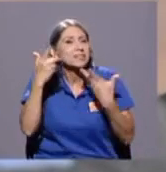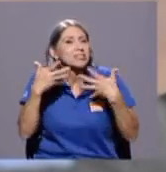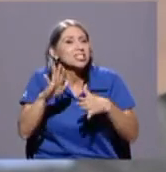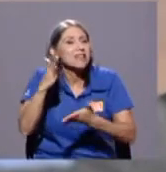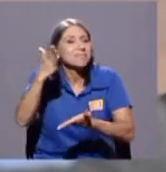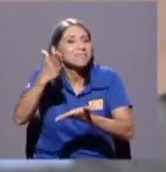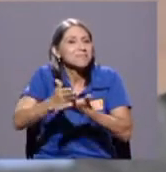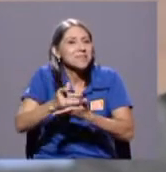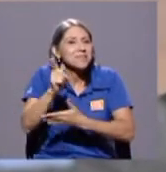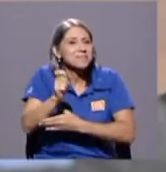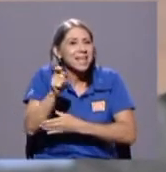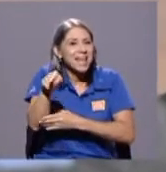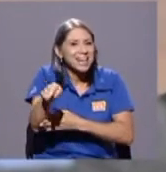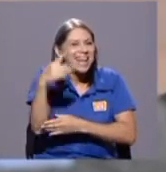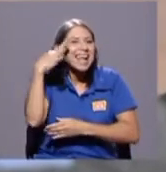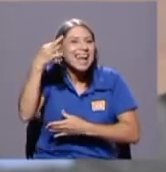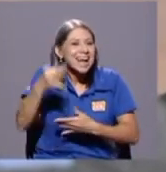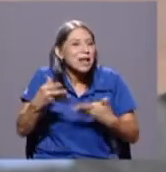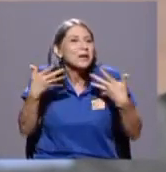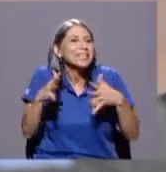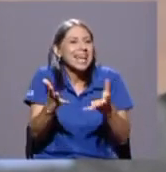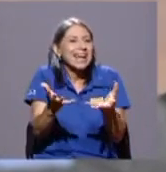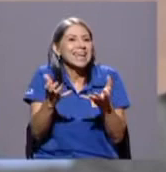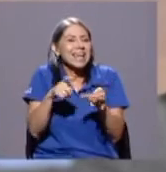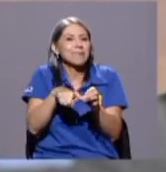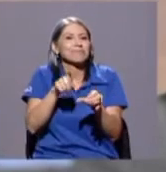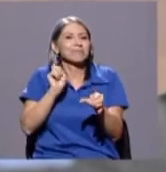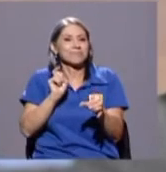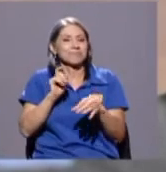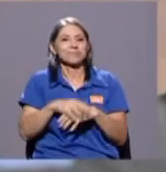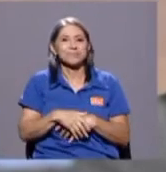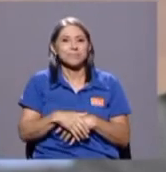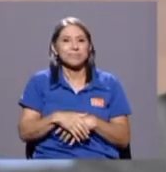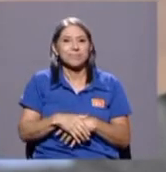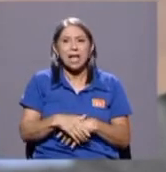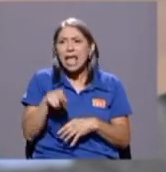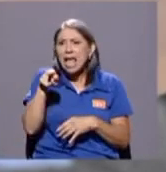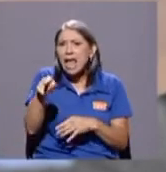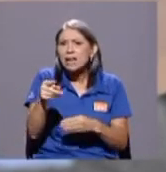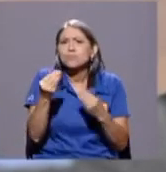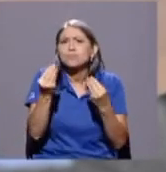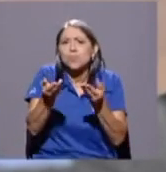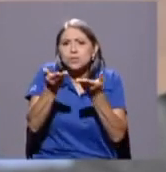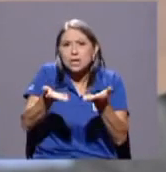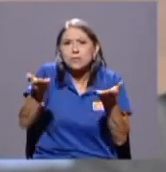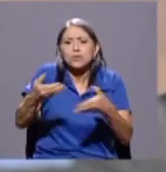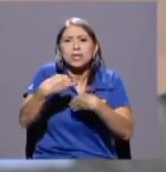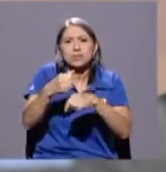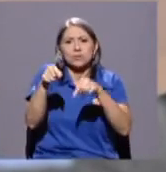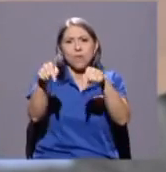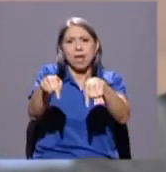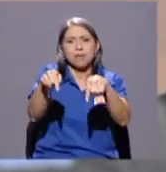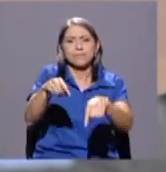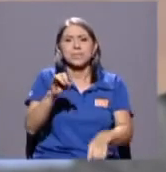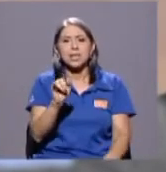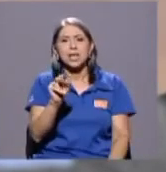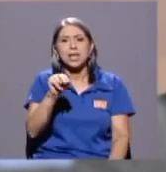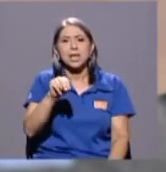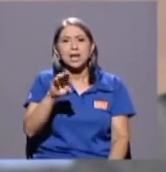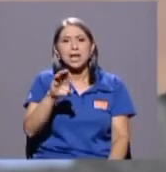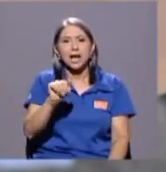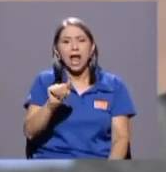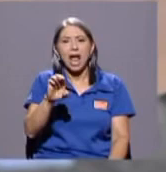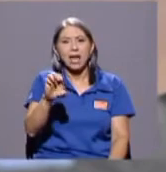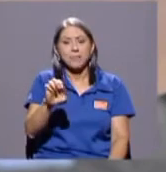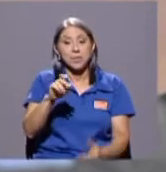Y yo creo que ya tenía ganas de retirarse. Hizo ahí muchísimas cosas, en el INCAE. El programa